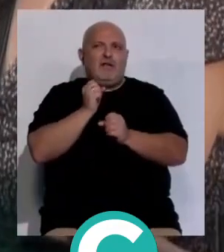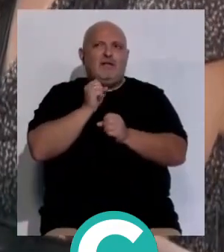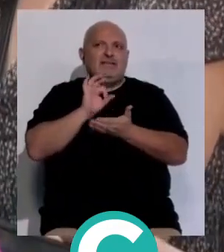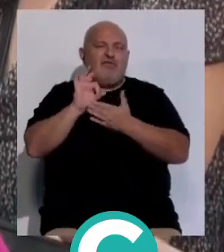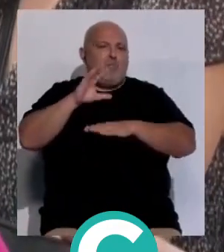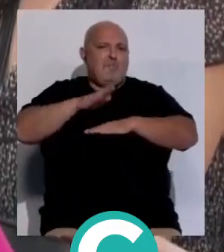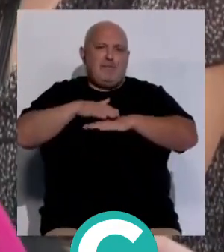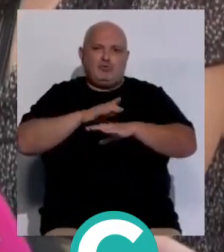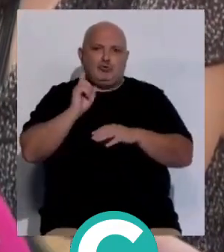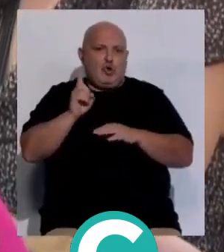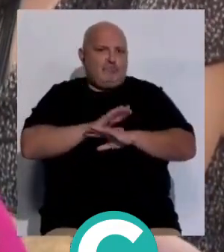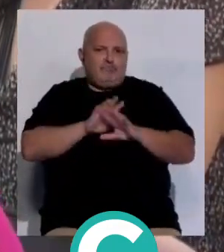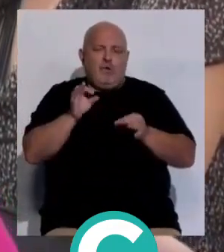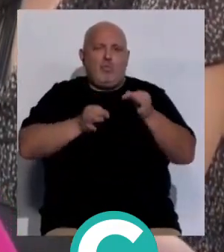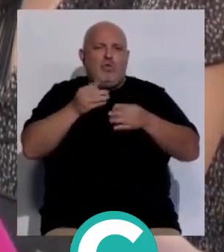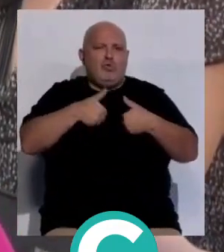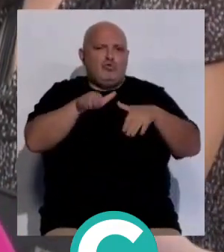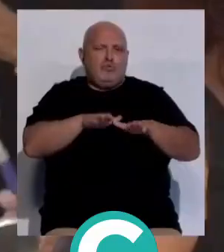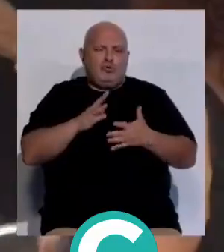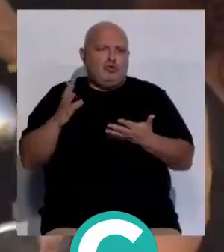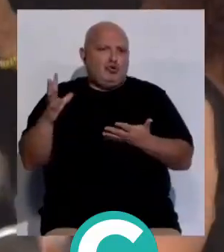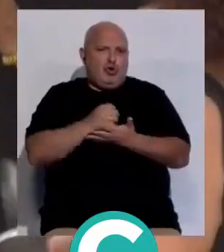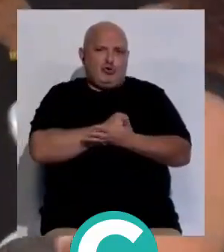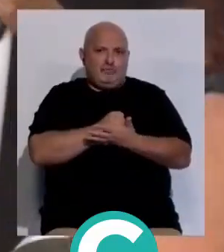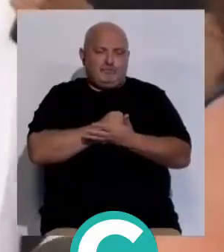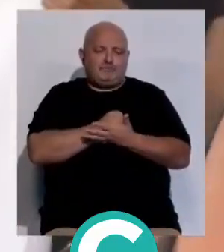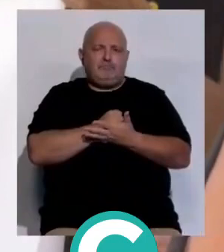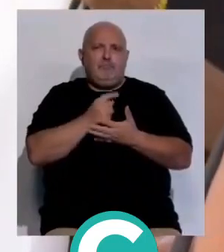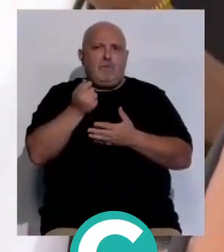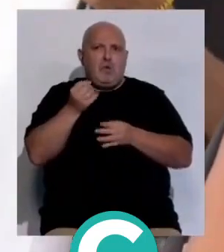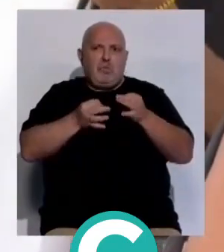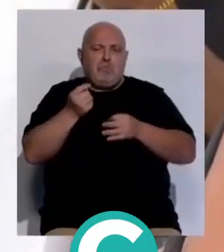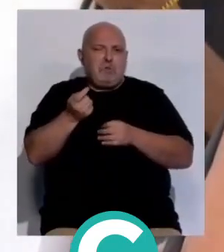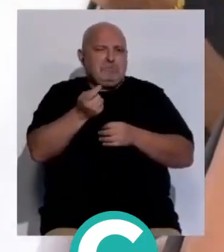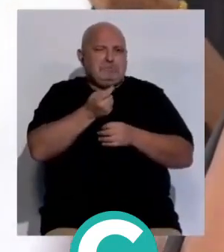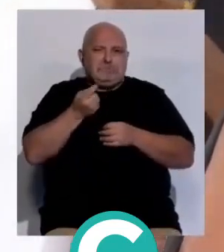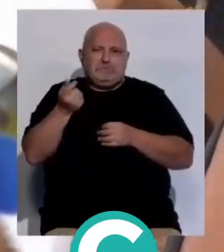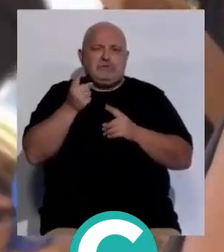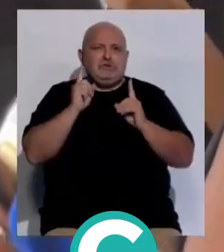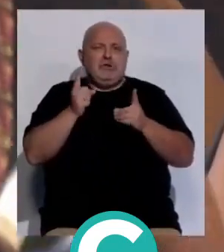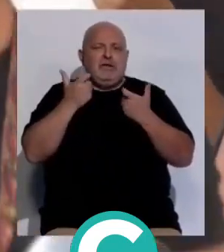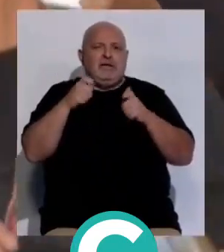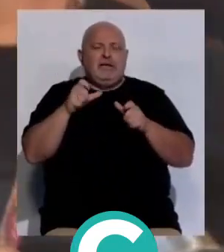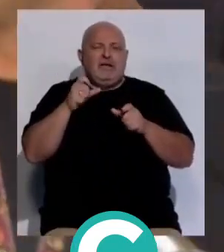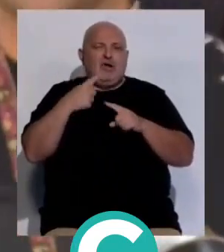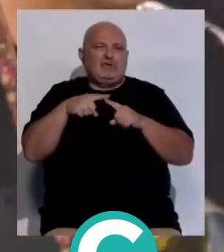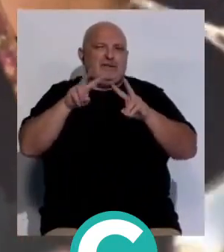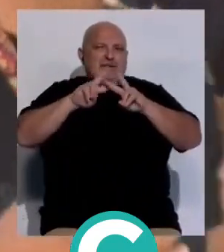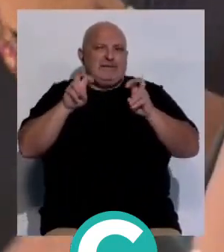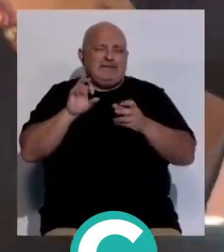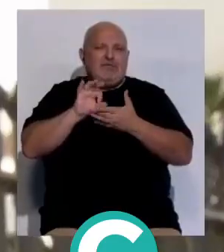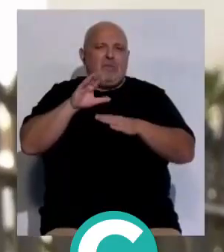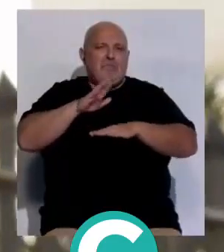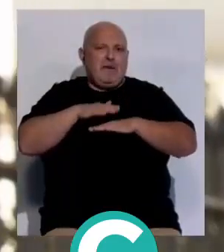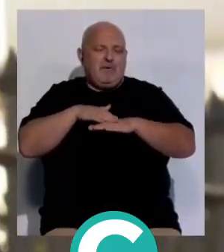servicios mínimos. Se están suspendiendo prácticamente todos los juicios. Se están celebrando muy poco. Lo que se está celebrando son las cosas que son de servicios